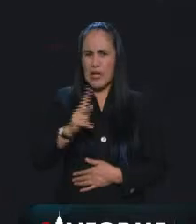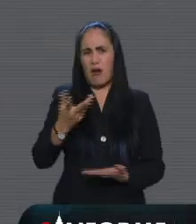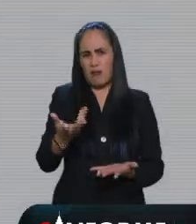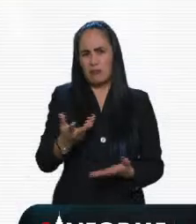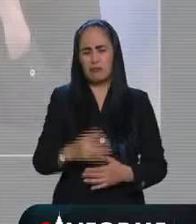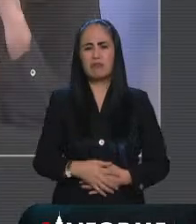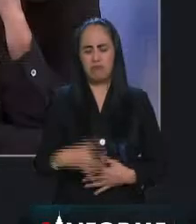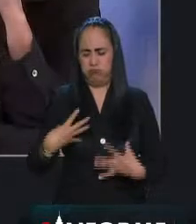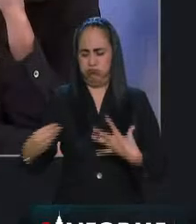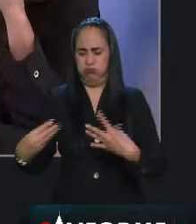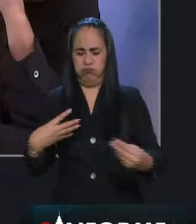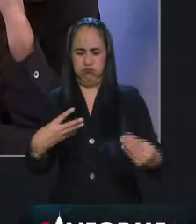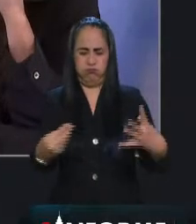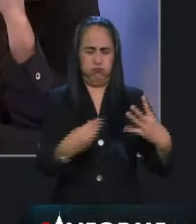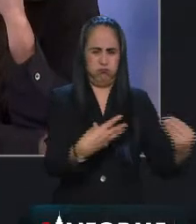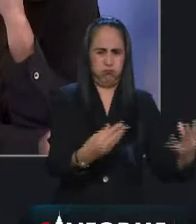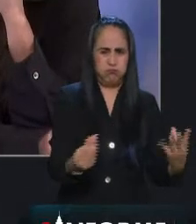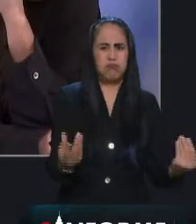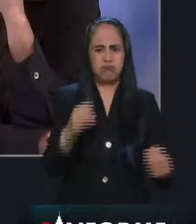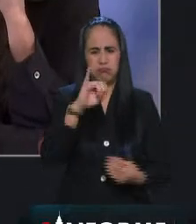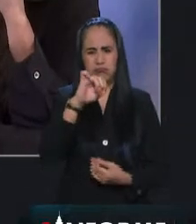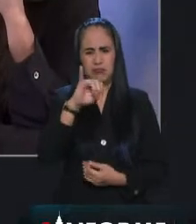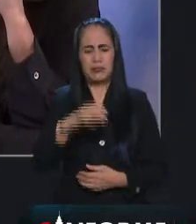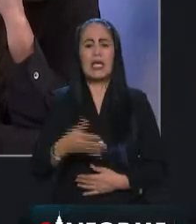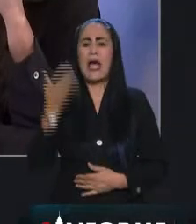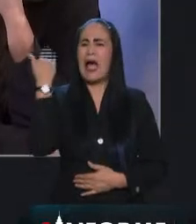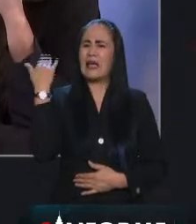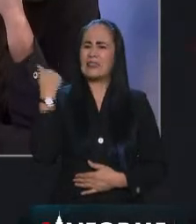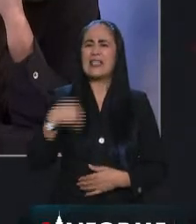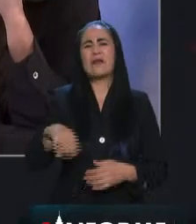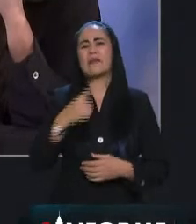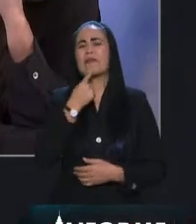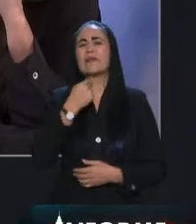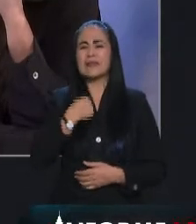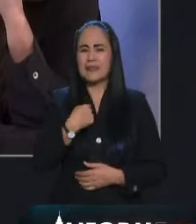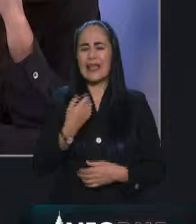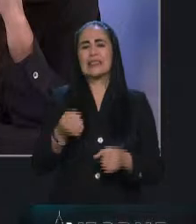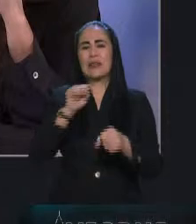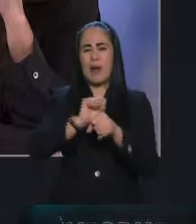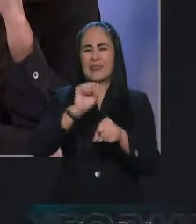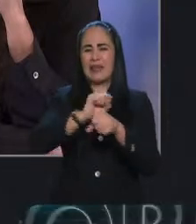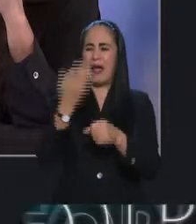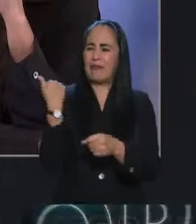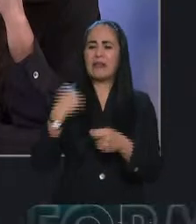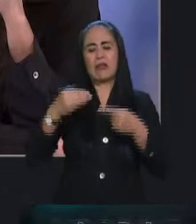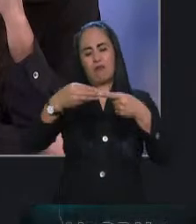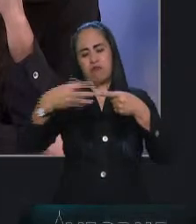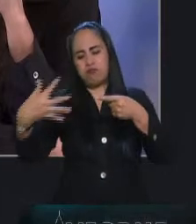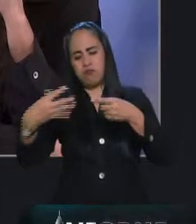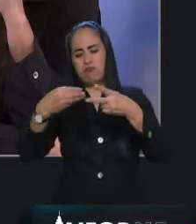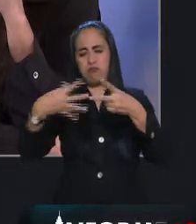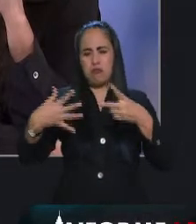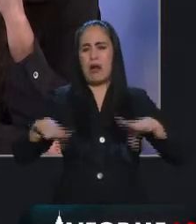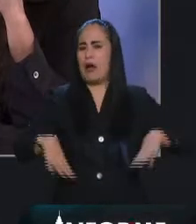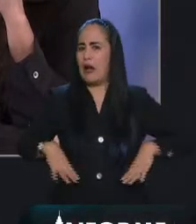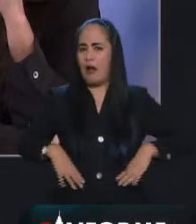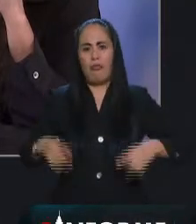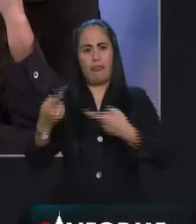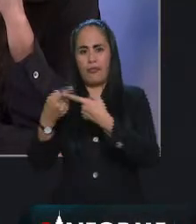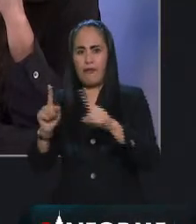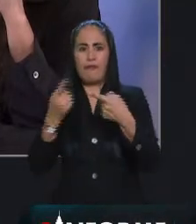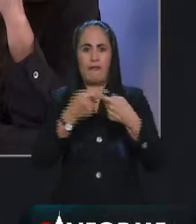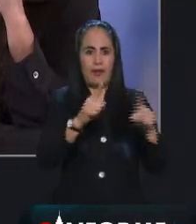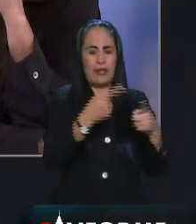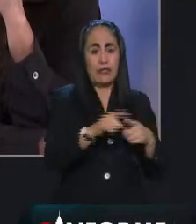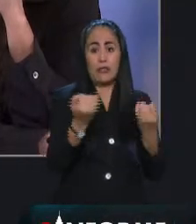hablando de variantes, usted ya nos decía aquí hace algunas semanas que vendrían más variantes, que incluso usted esperaba alguna de